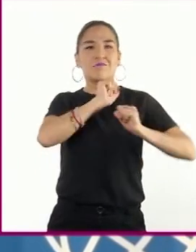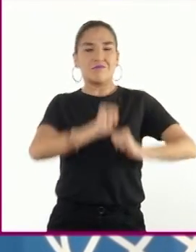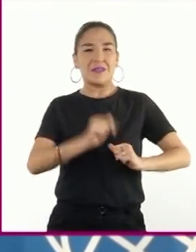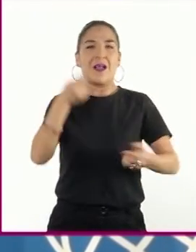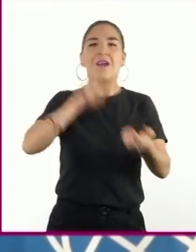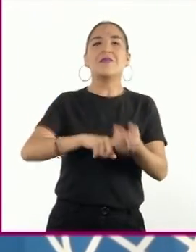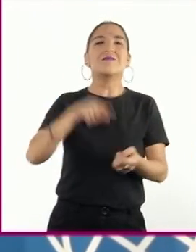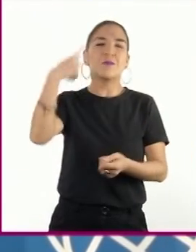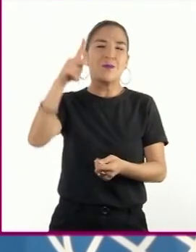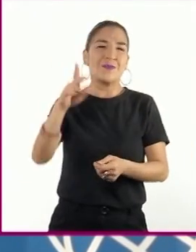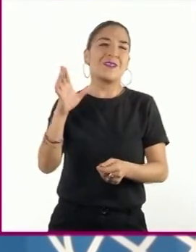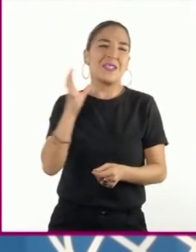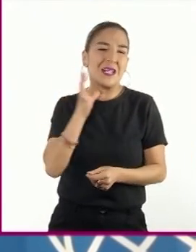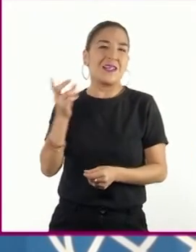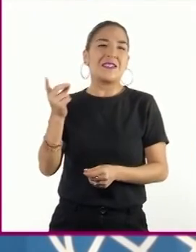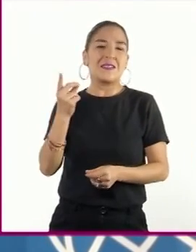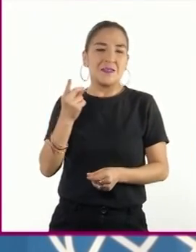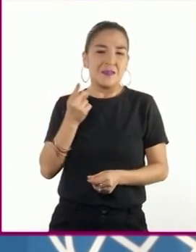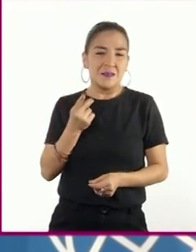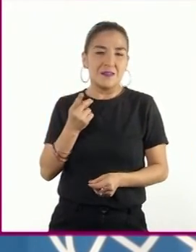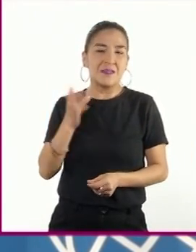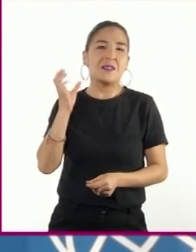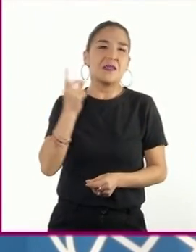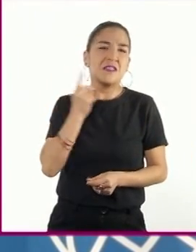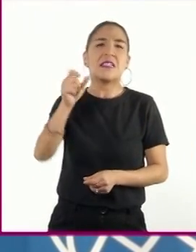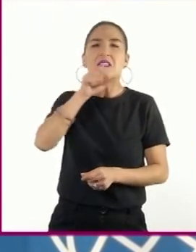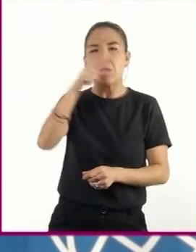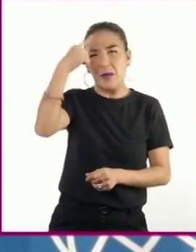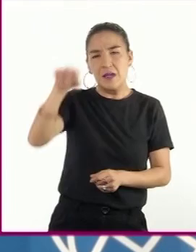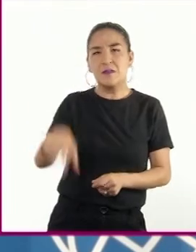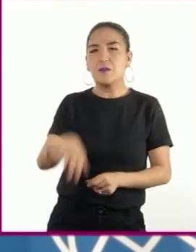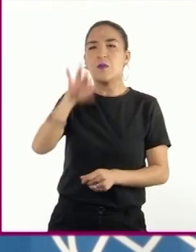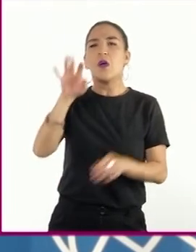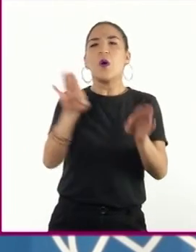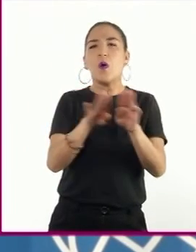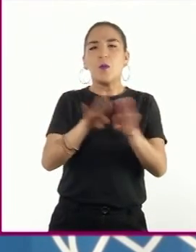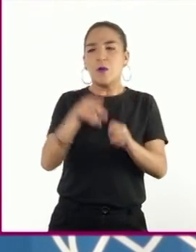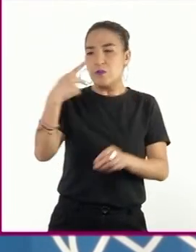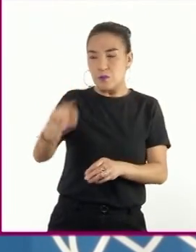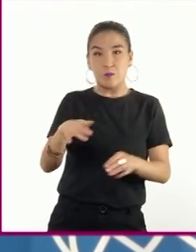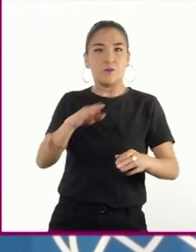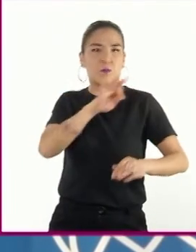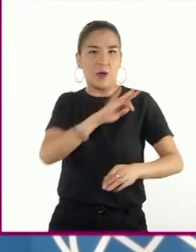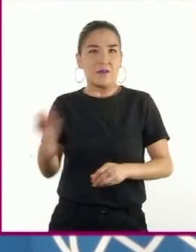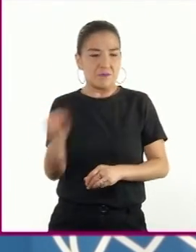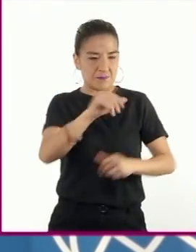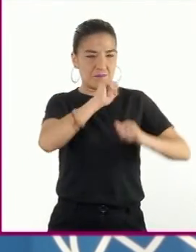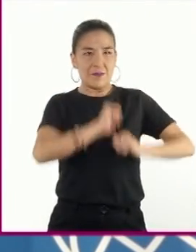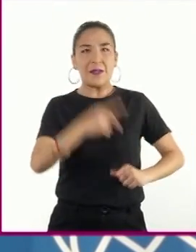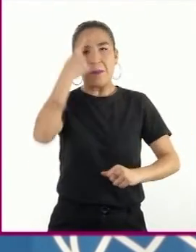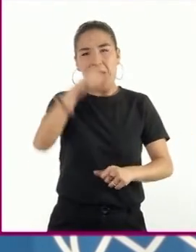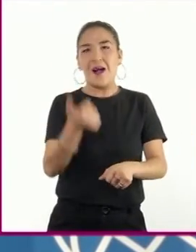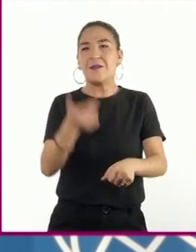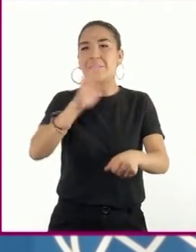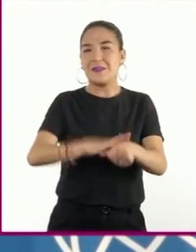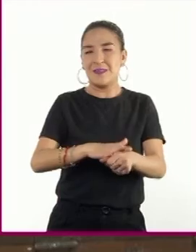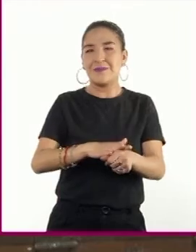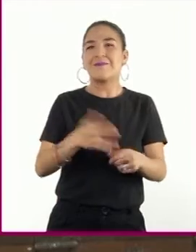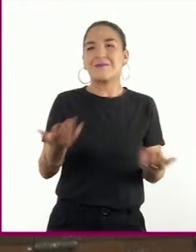Congreso y asegurar que fueran elegibles para puestos importantes en la administración pública.